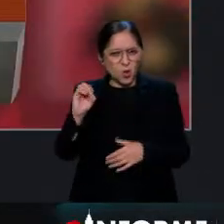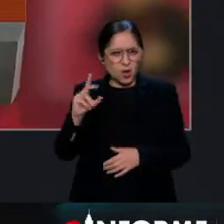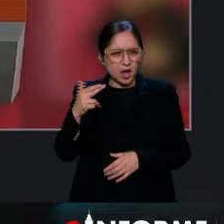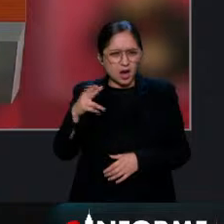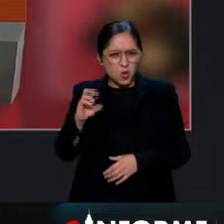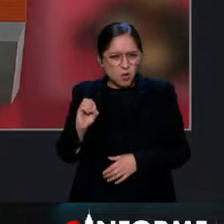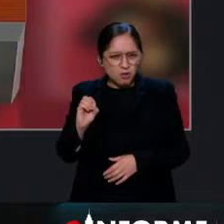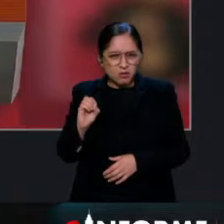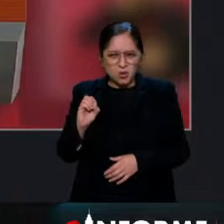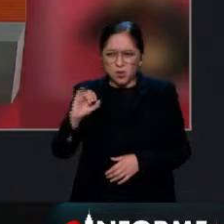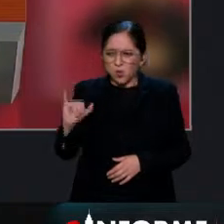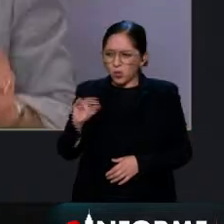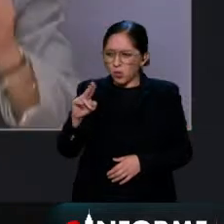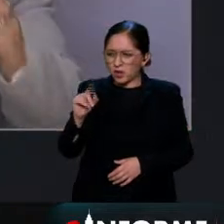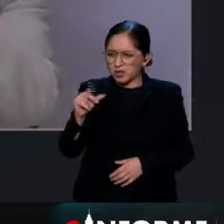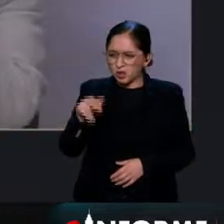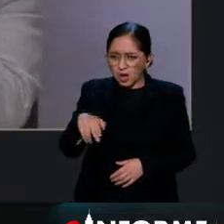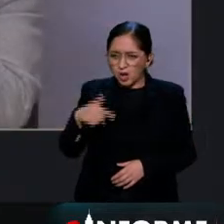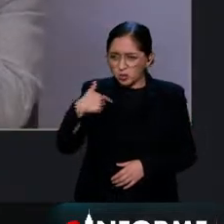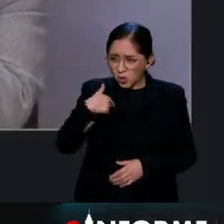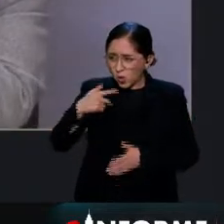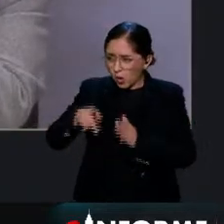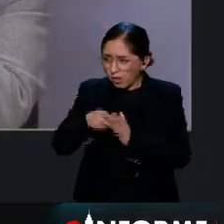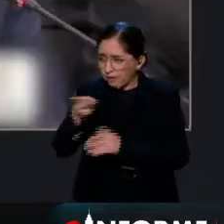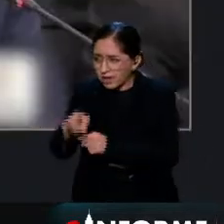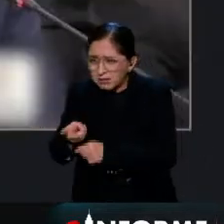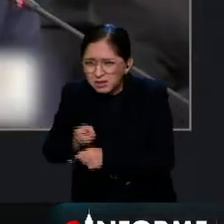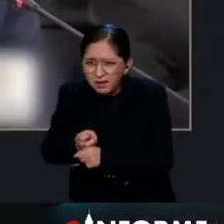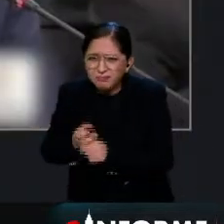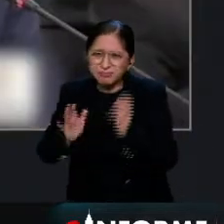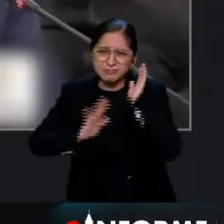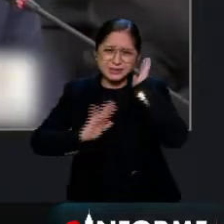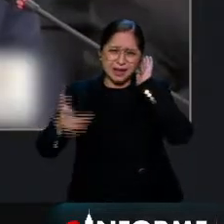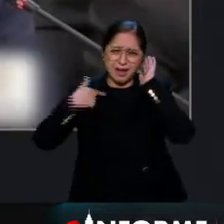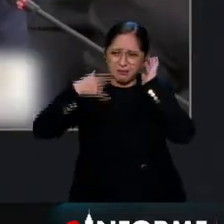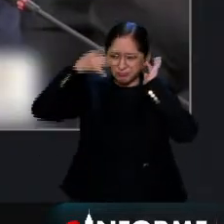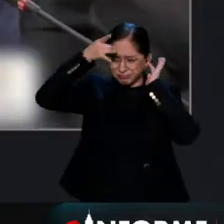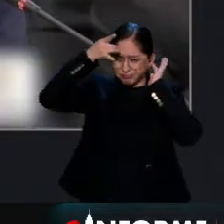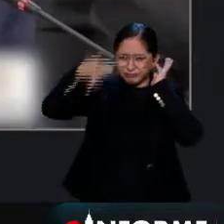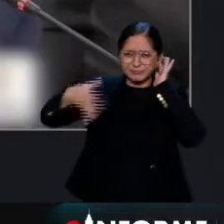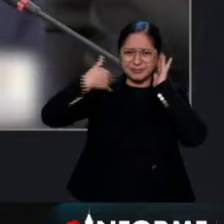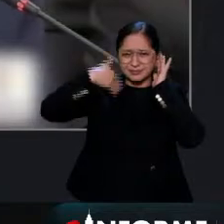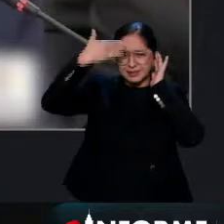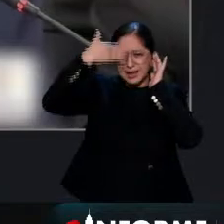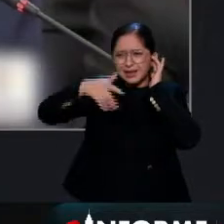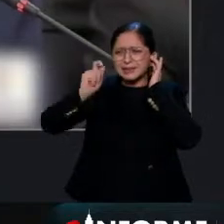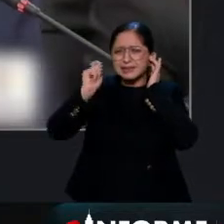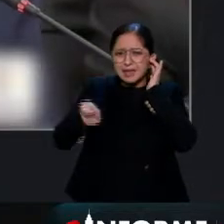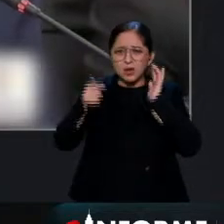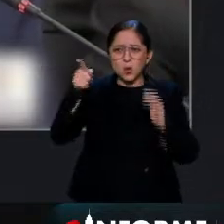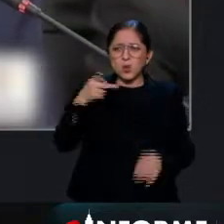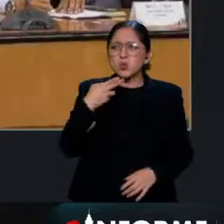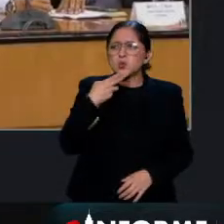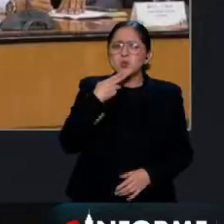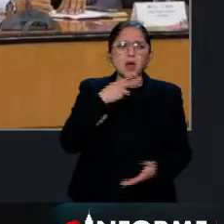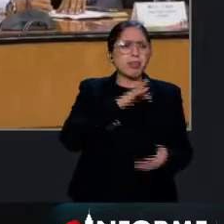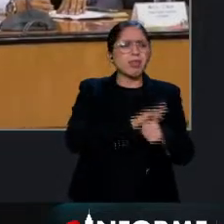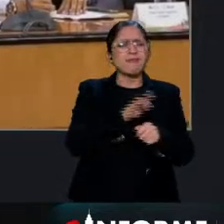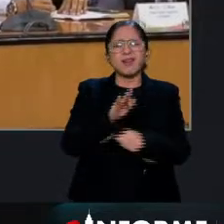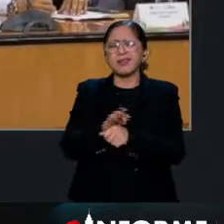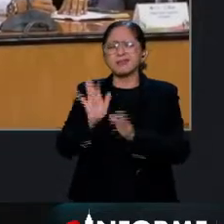los invitaría yo ya sé que es lo que han dicho y yo sé que defienden yo yo